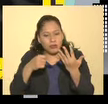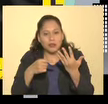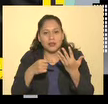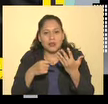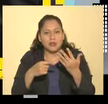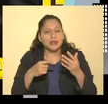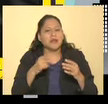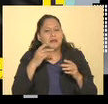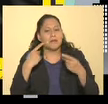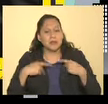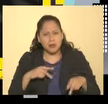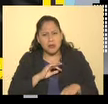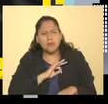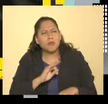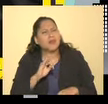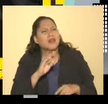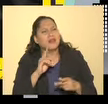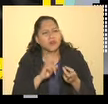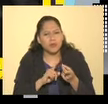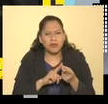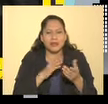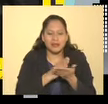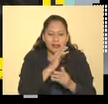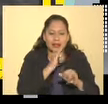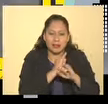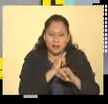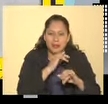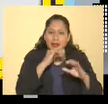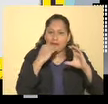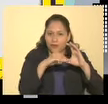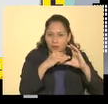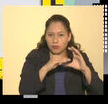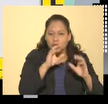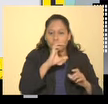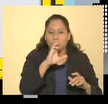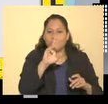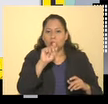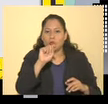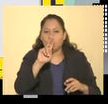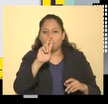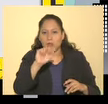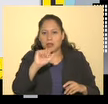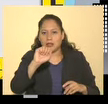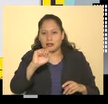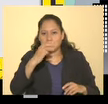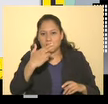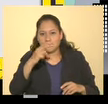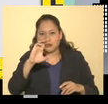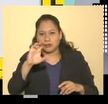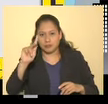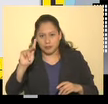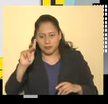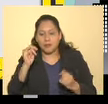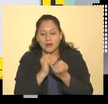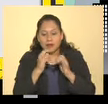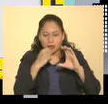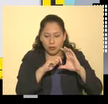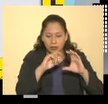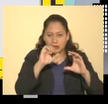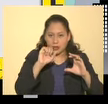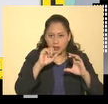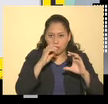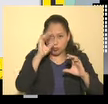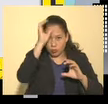gente la puede, el público la puede consultar en una página de Facebook que tenemos. Que es Cultura SHCP. Y un Twitter también que se llama Cultura